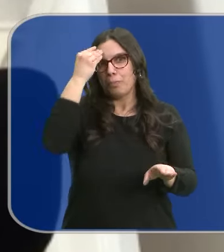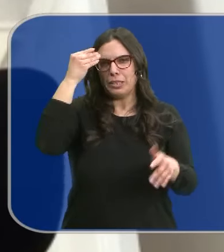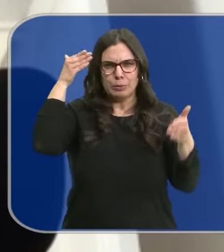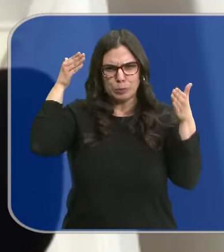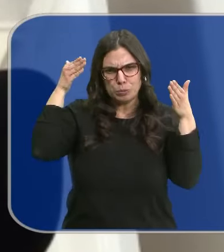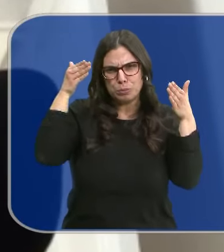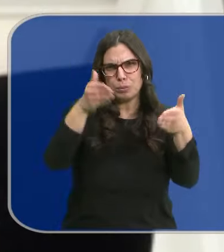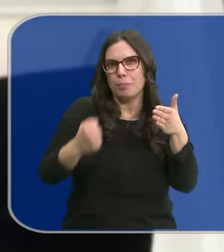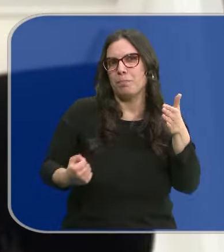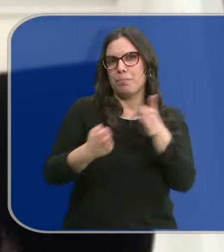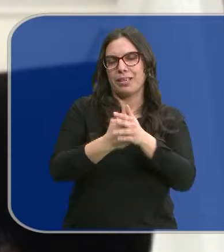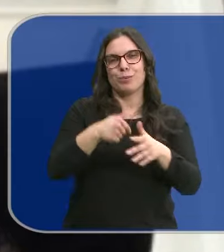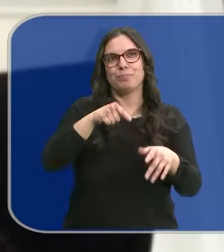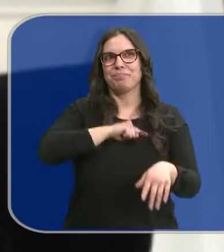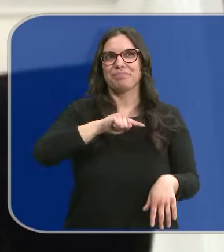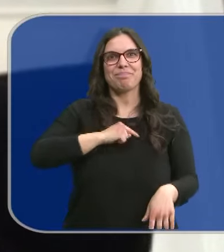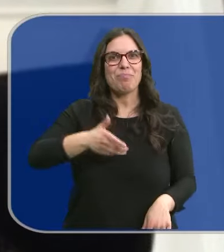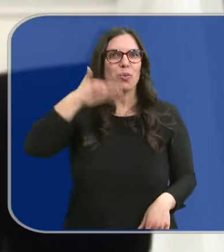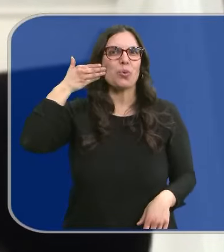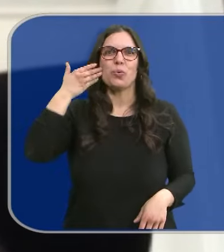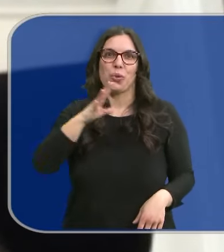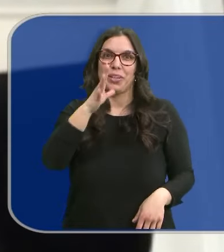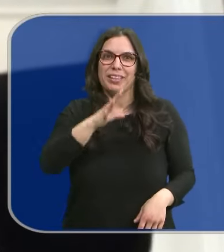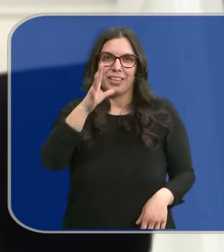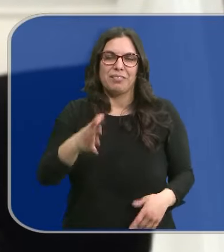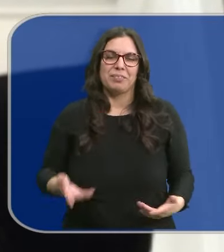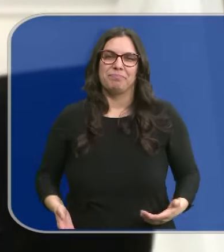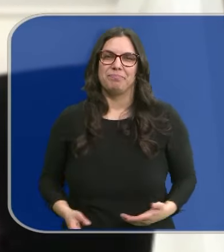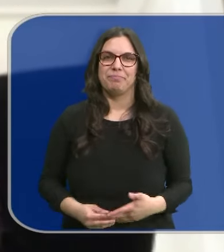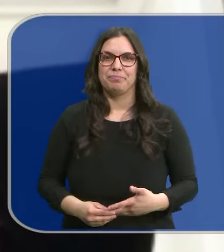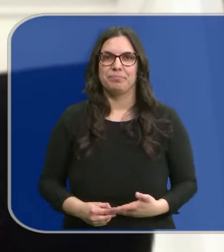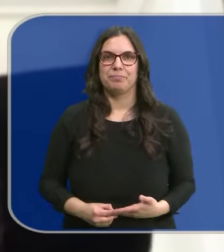tan, tan, tan, tan, tan a tope. El orgullo es muchísimo mayor por eso.